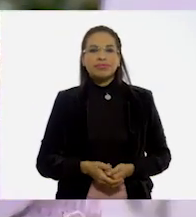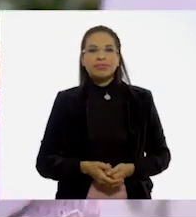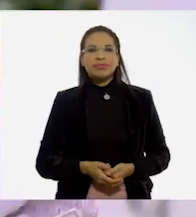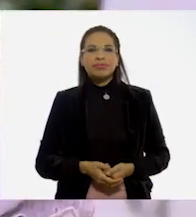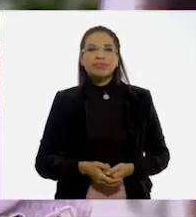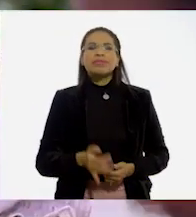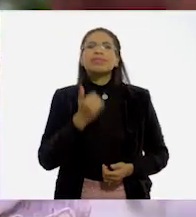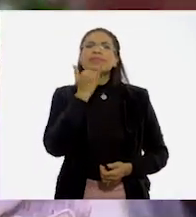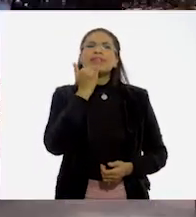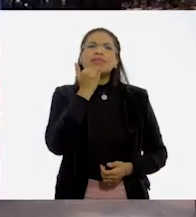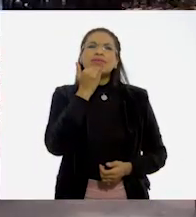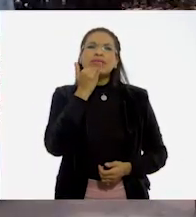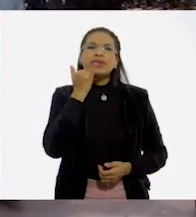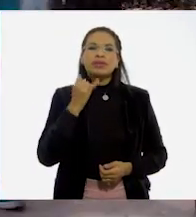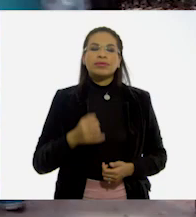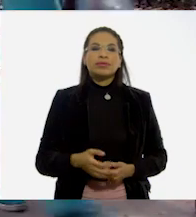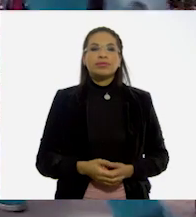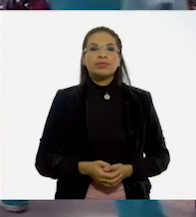Perdón.